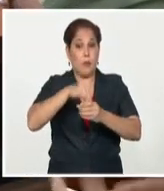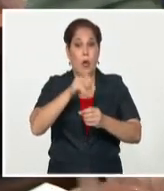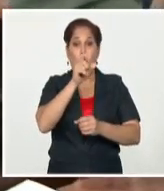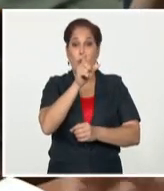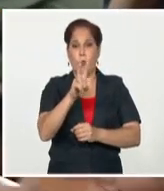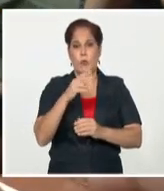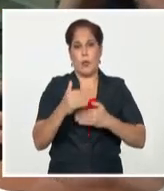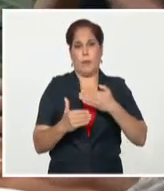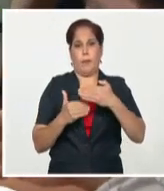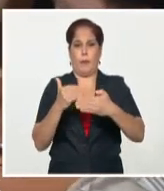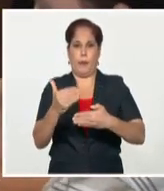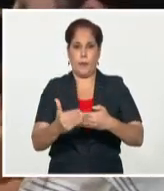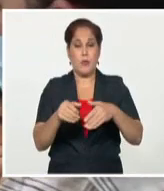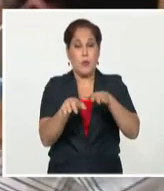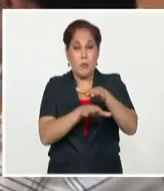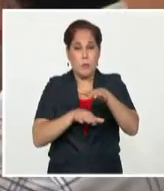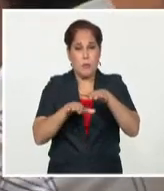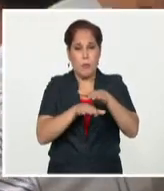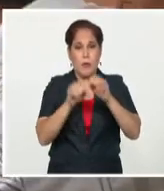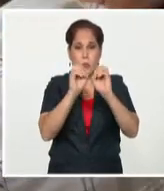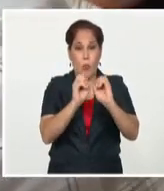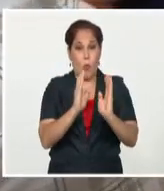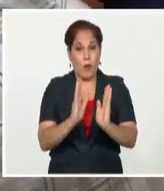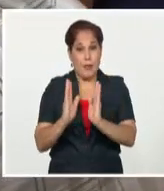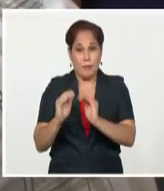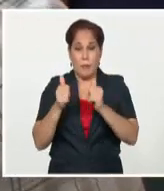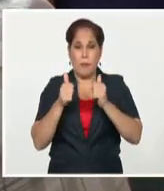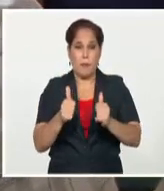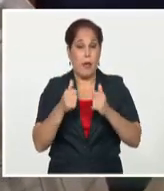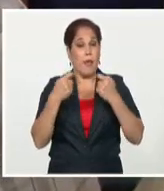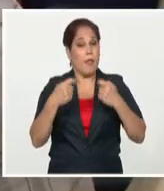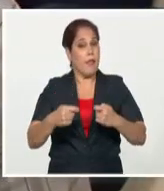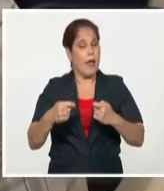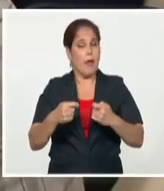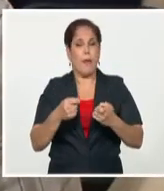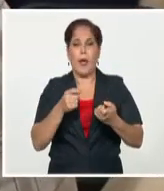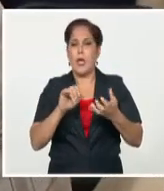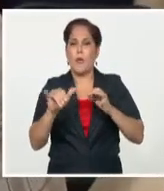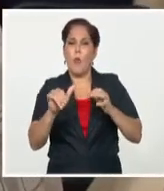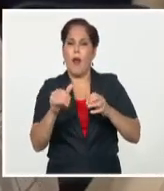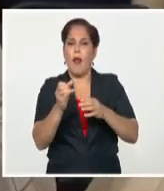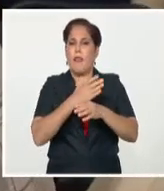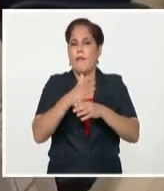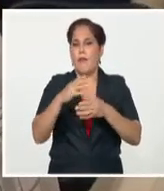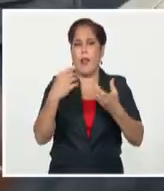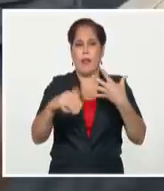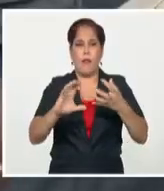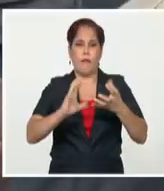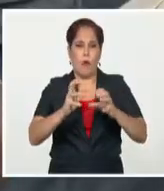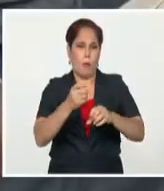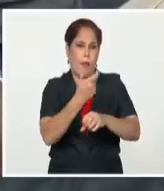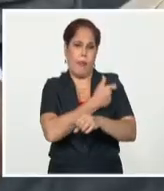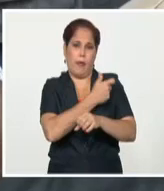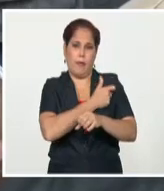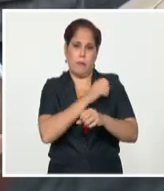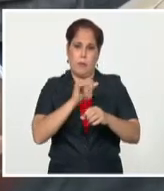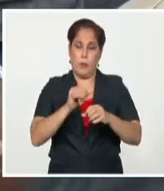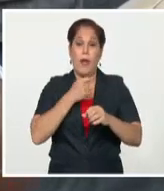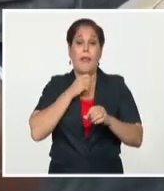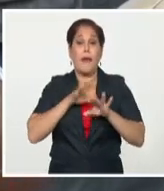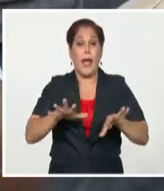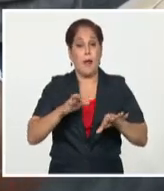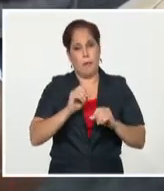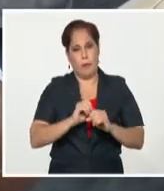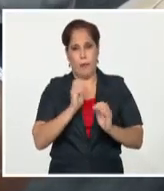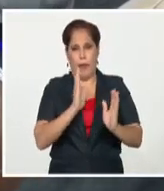procesos ha sido la base organizativa sobre la cual se han podido llevar a cabo los diferentes ensayos clínicos. Tal vez el ejemplo más claro